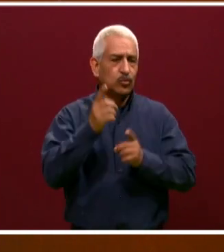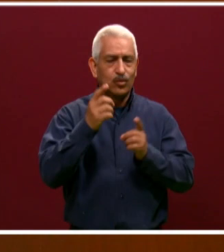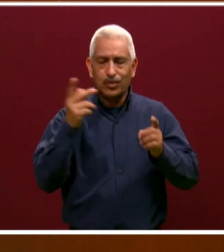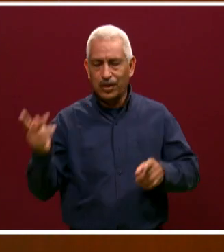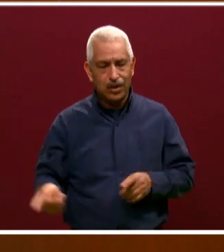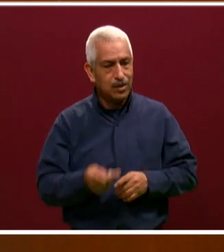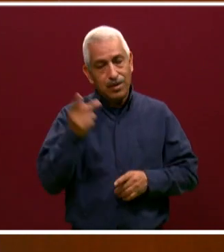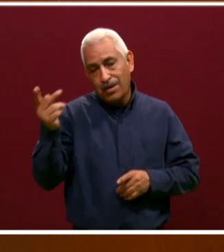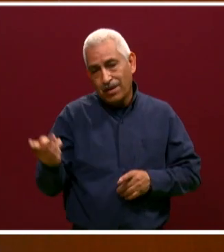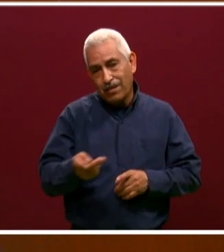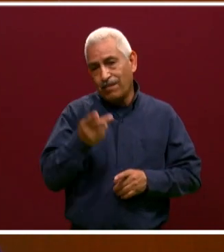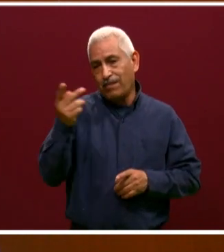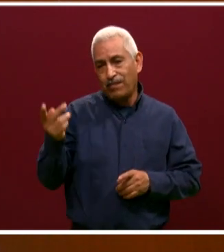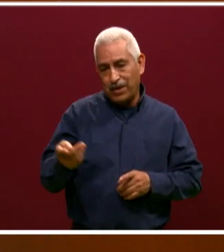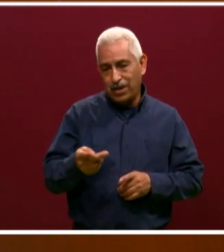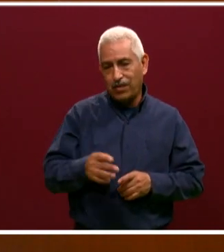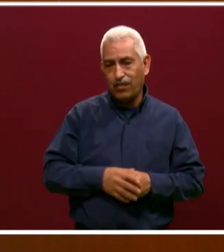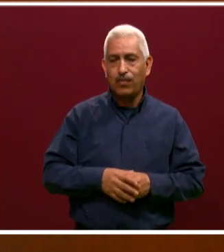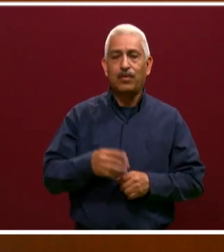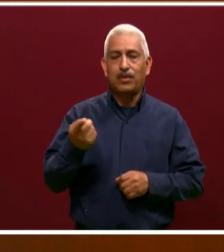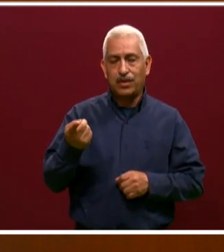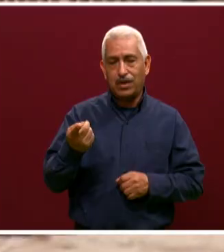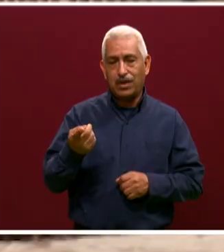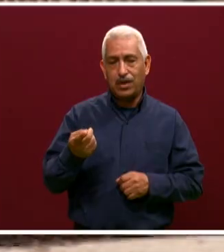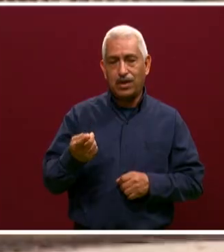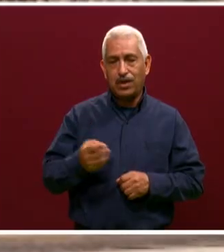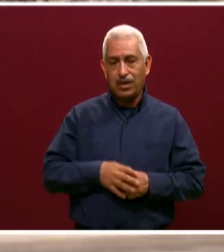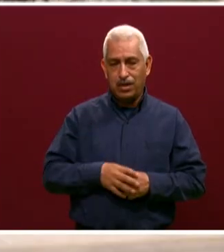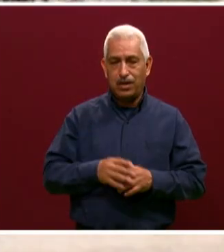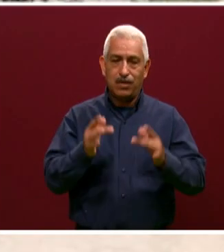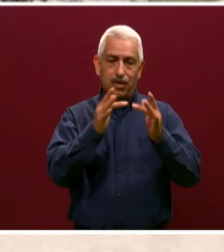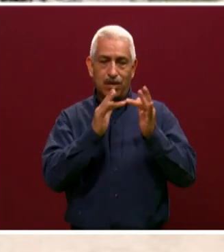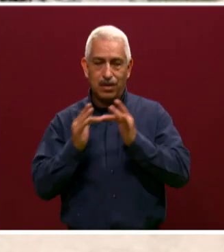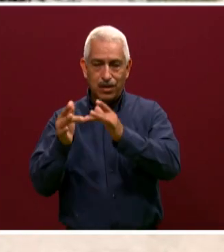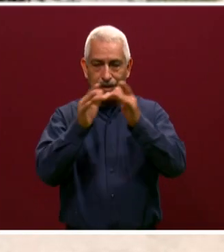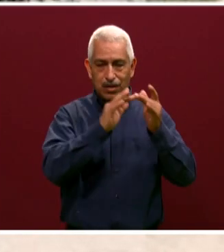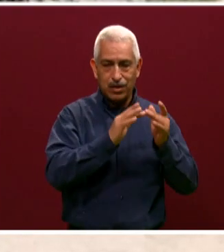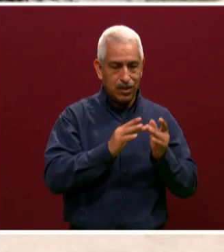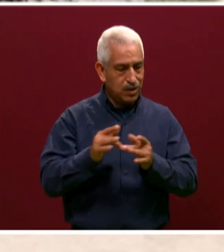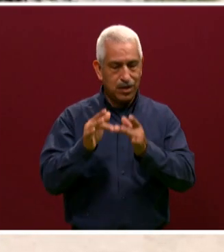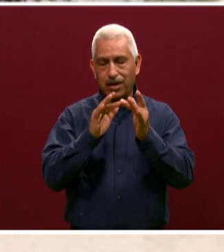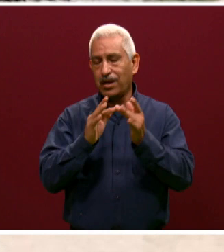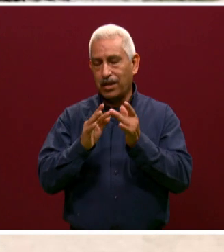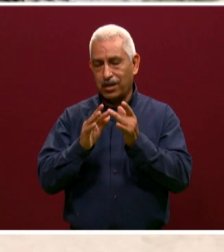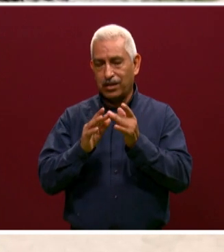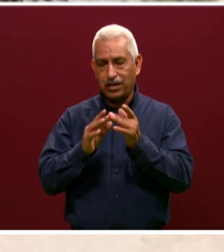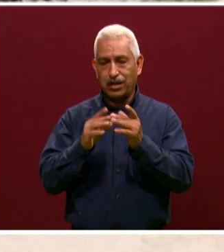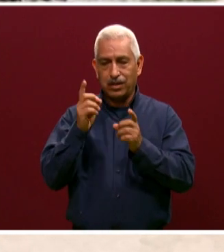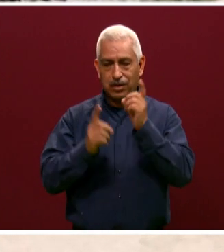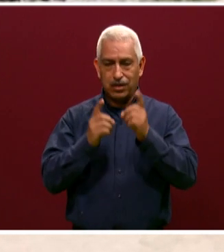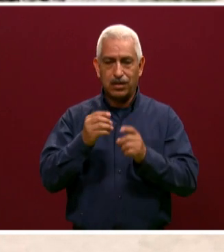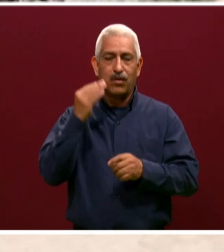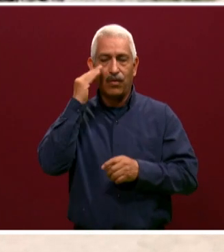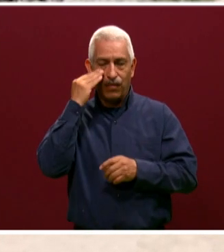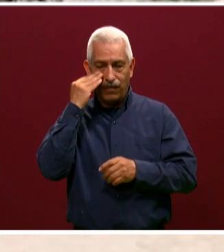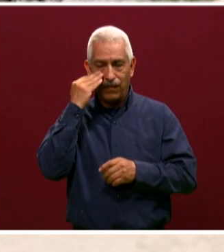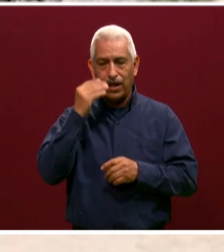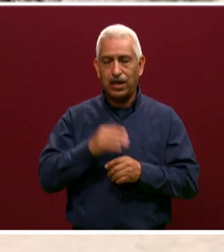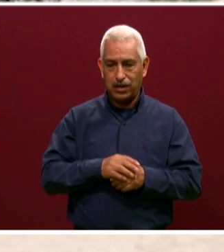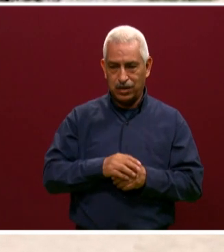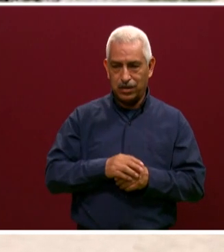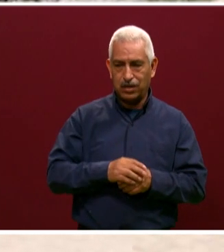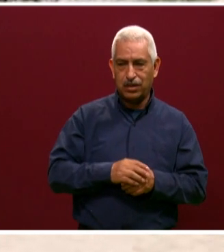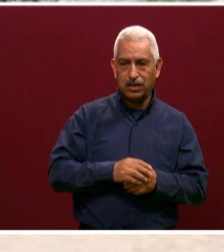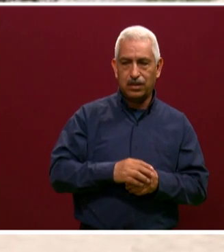todas sus preguntas. Tenemos las siguientes redes sociales. Tenemos el Facebook, que es